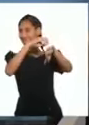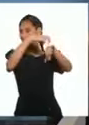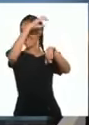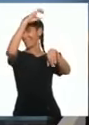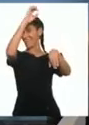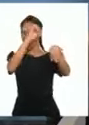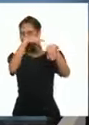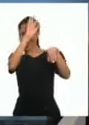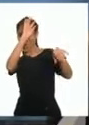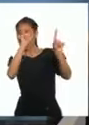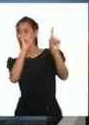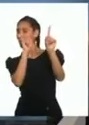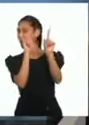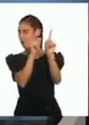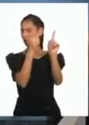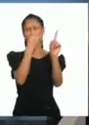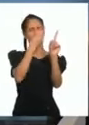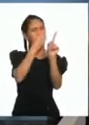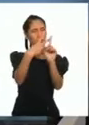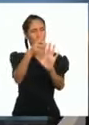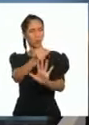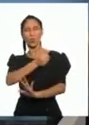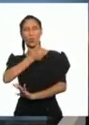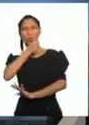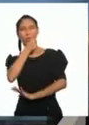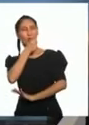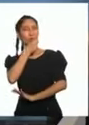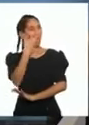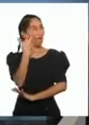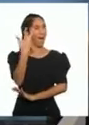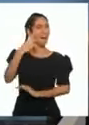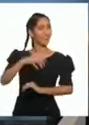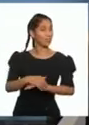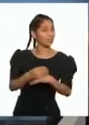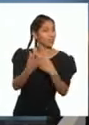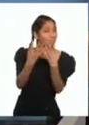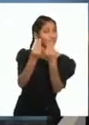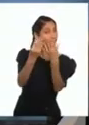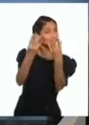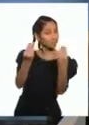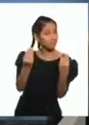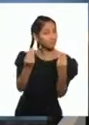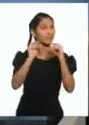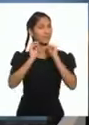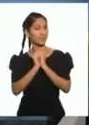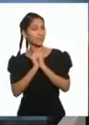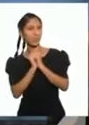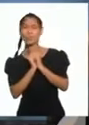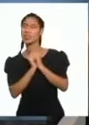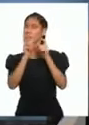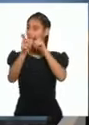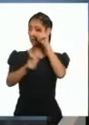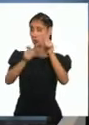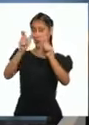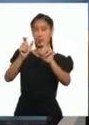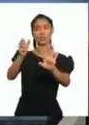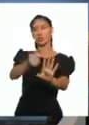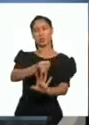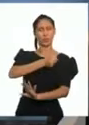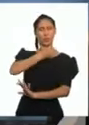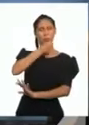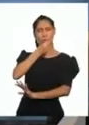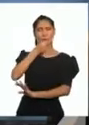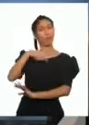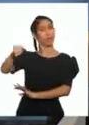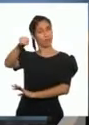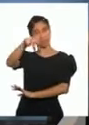gran talento. Hay muchas y muchos músicos peruanos muy